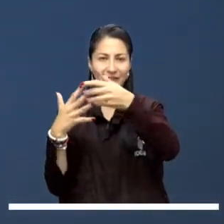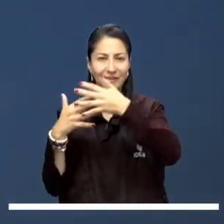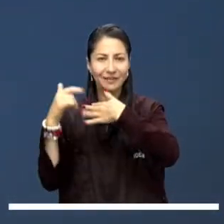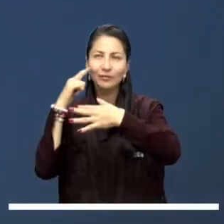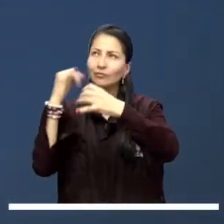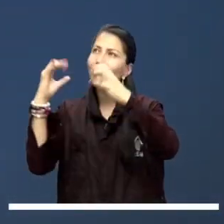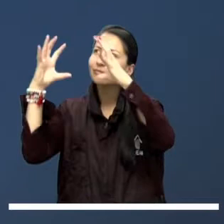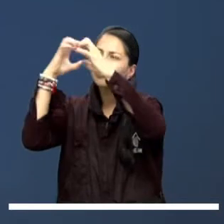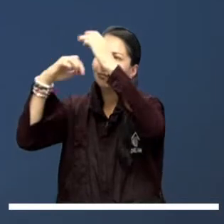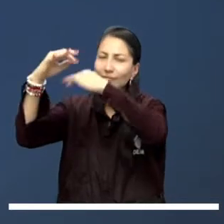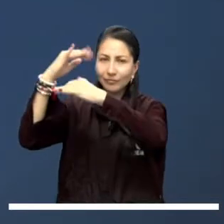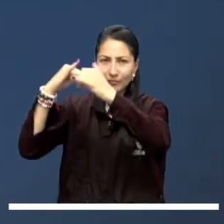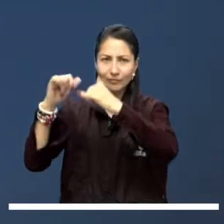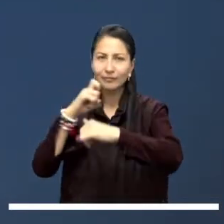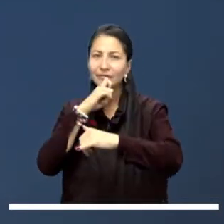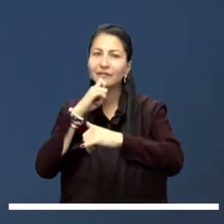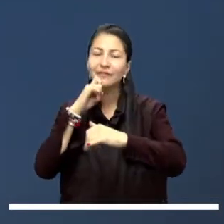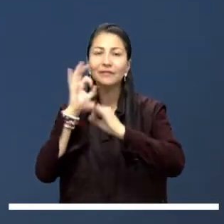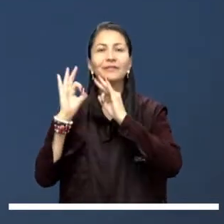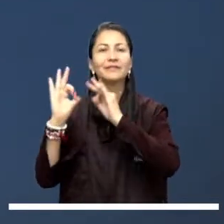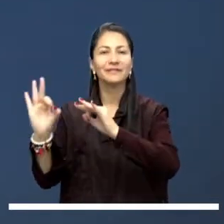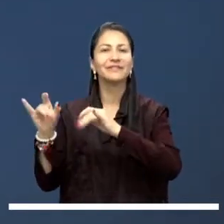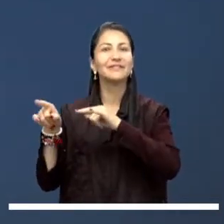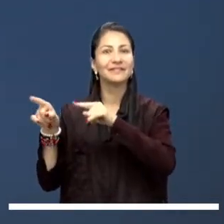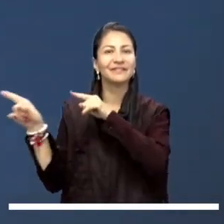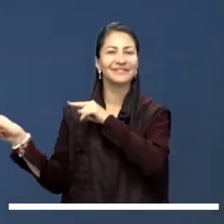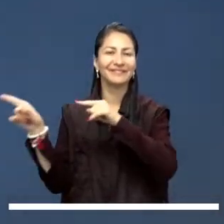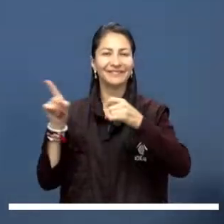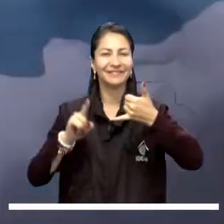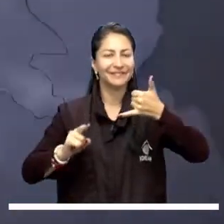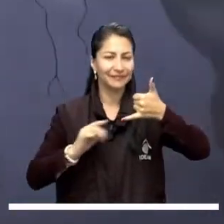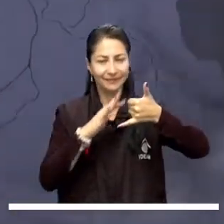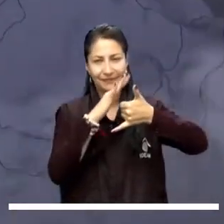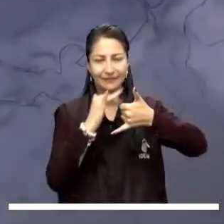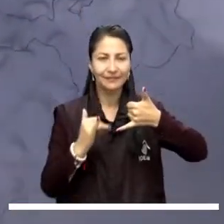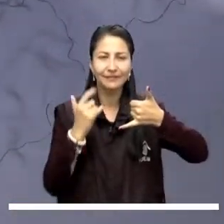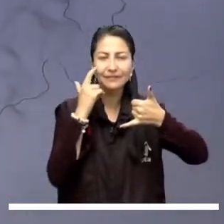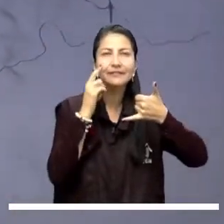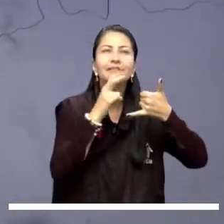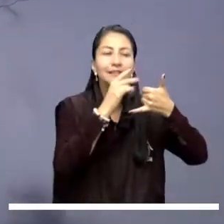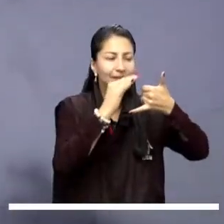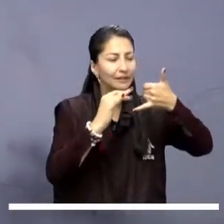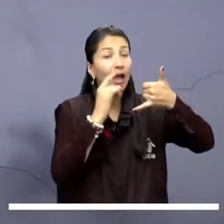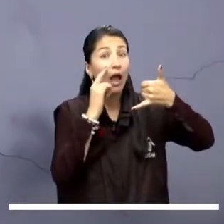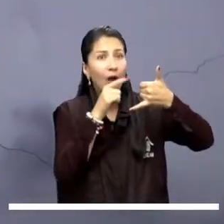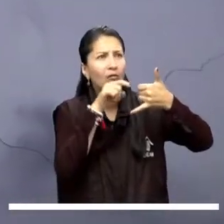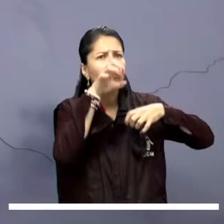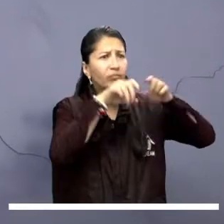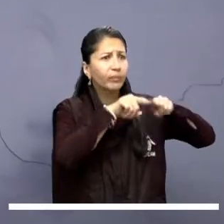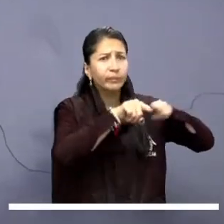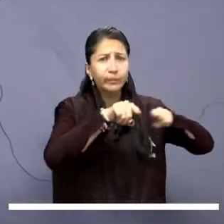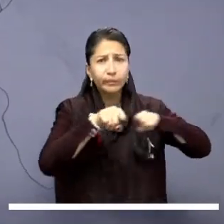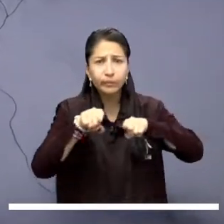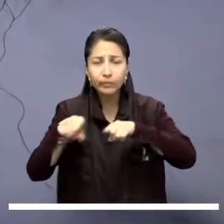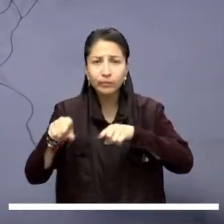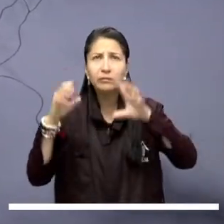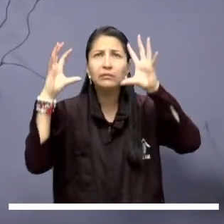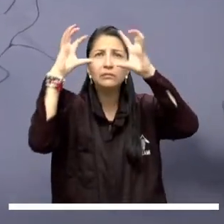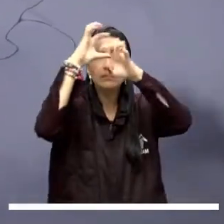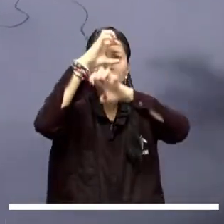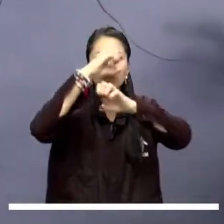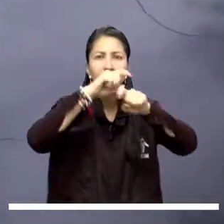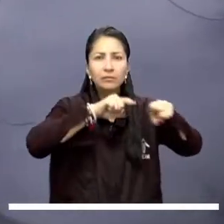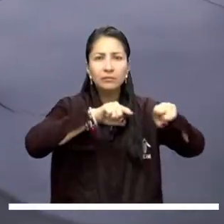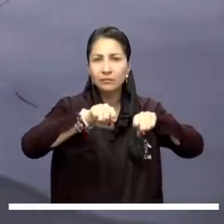cielo parcialmente cubierto y tiempos secos se prevé para el archipiélago de san andrés lluvias dispersas y cielo cubierto se